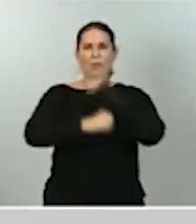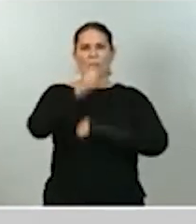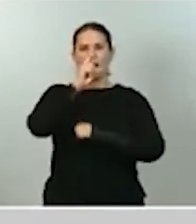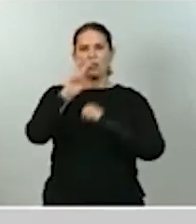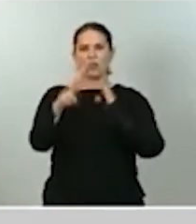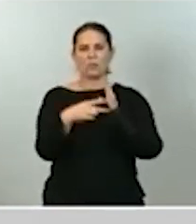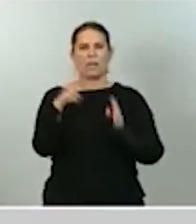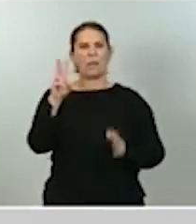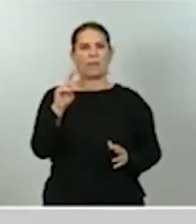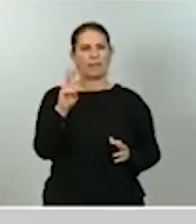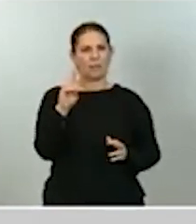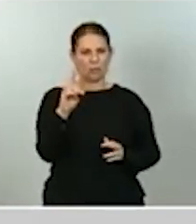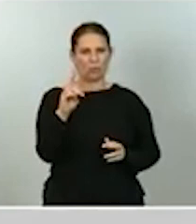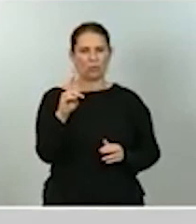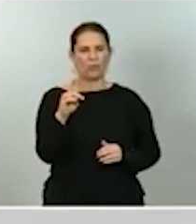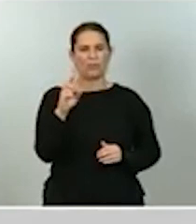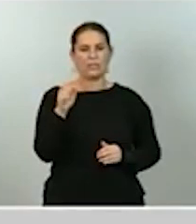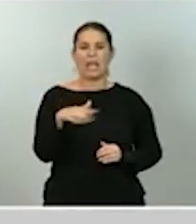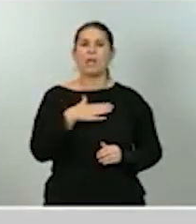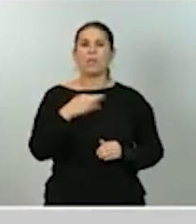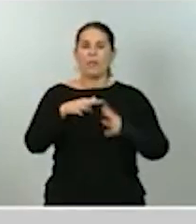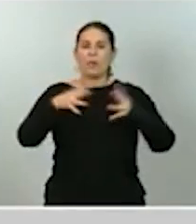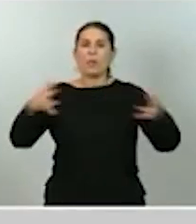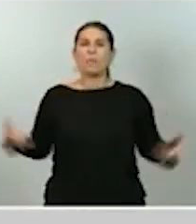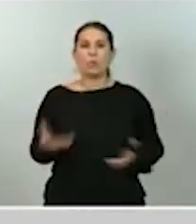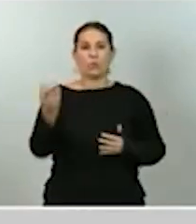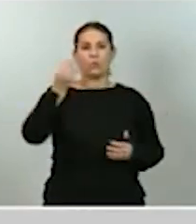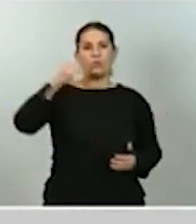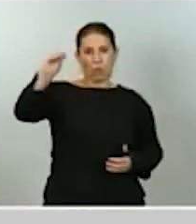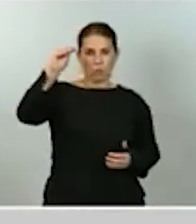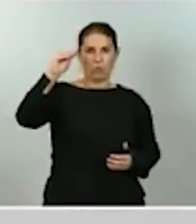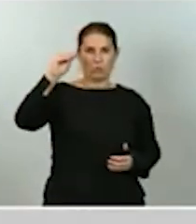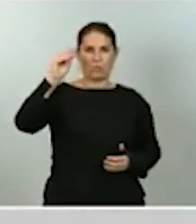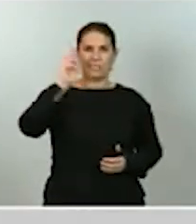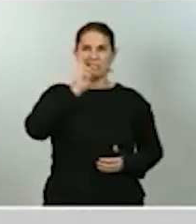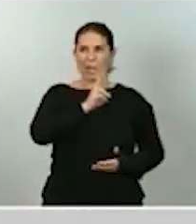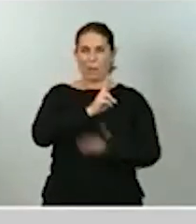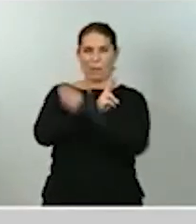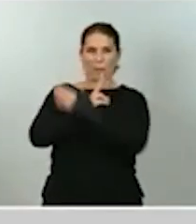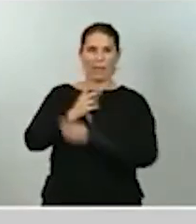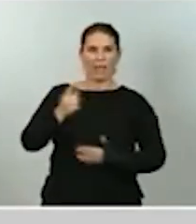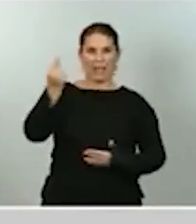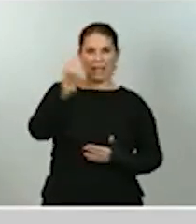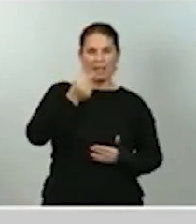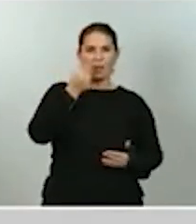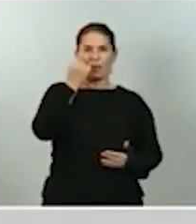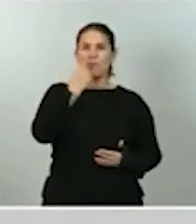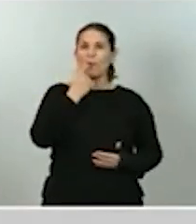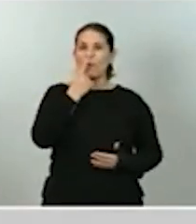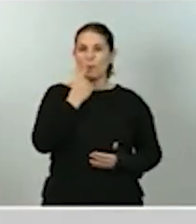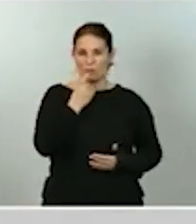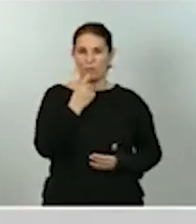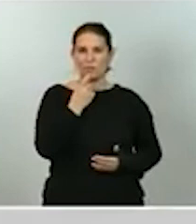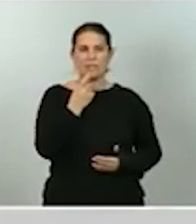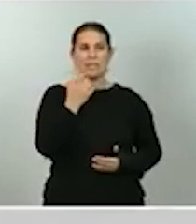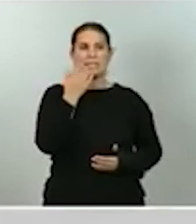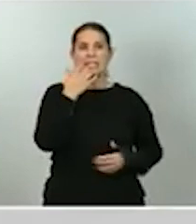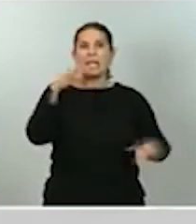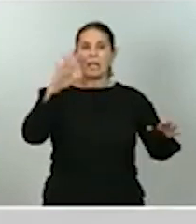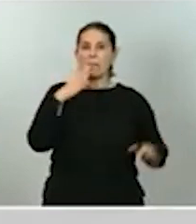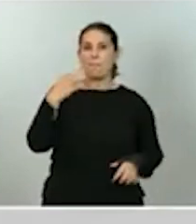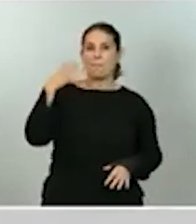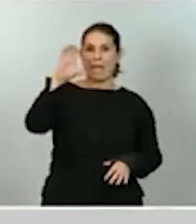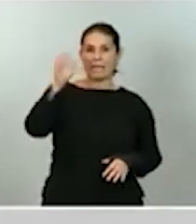se puede dar un impulso adicional, y es lo que refleja el gráfico con la línea roja, si como país aprovechamos las